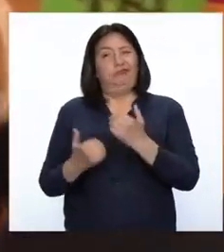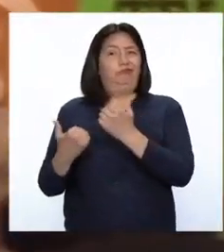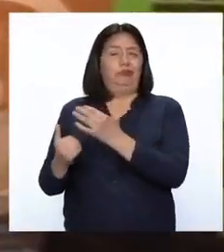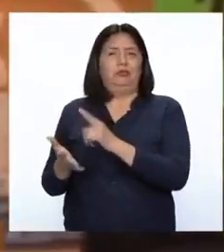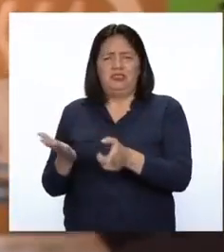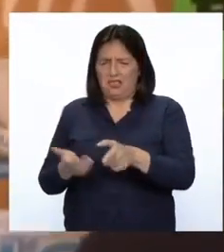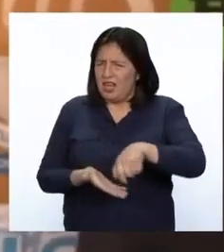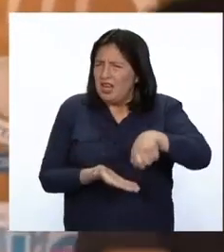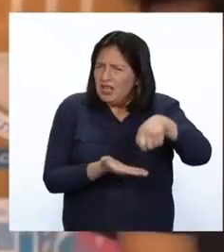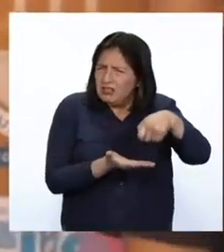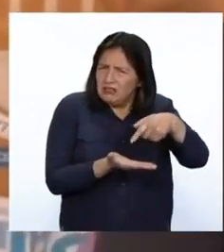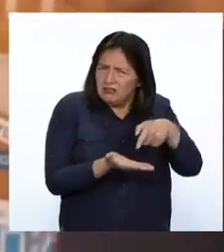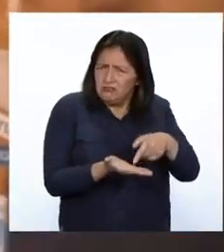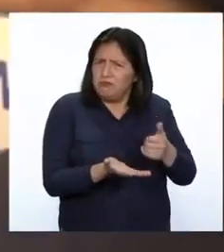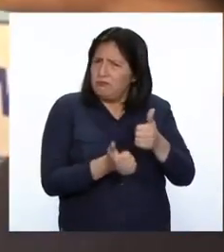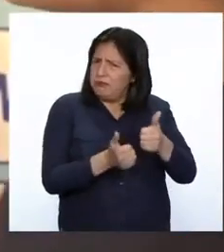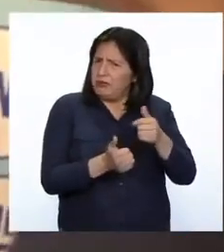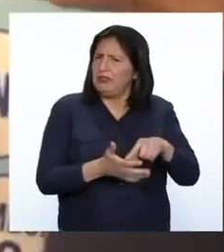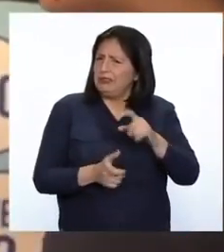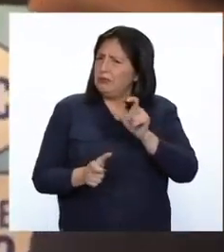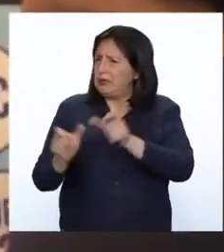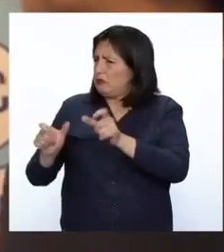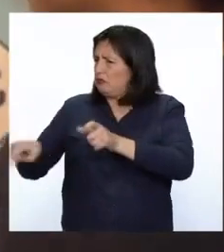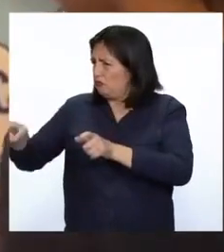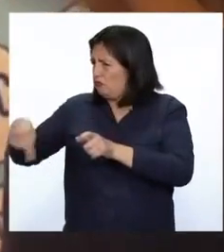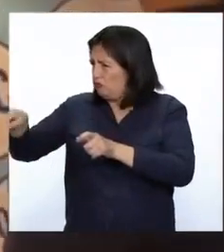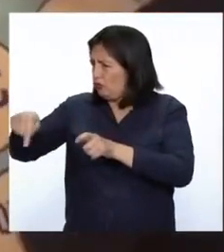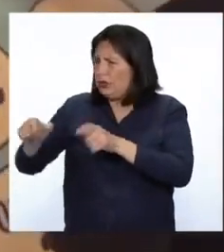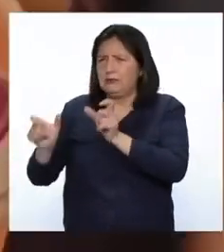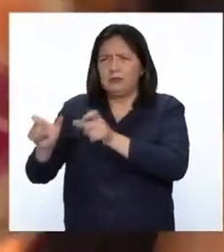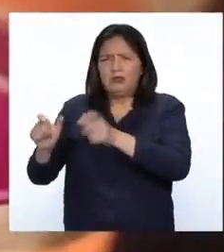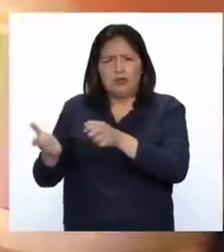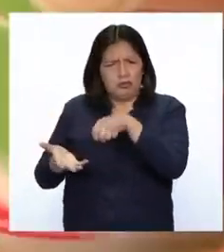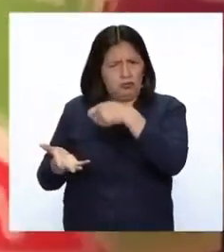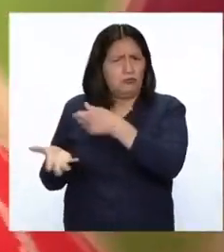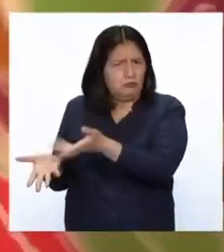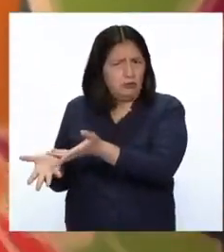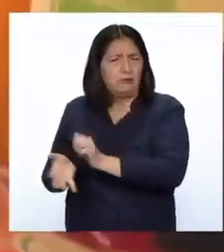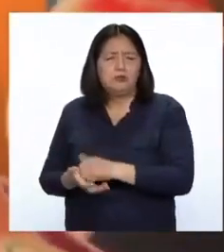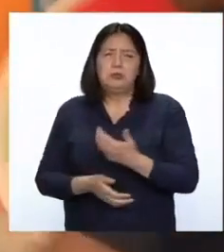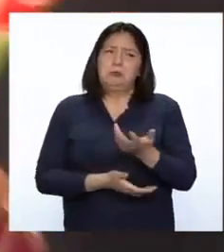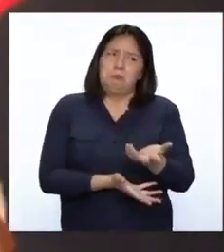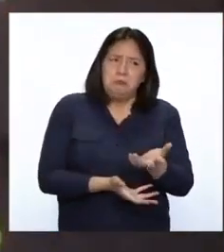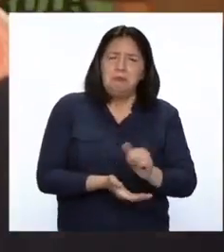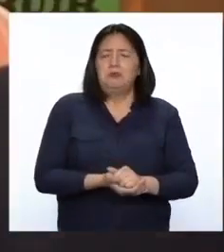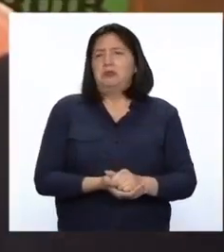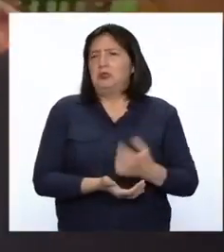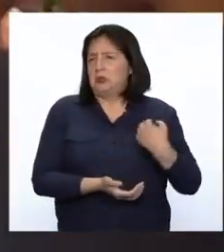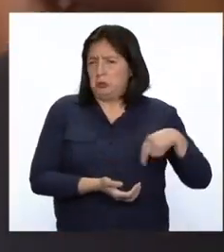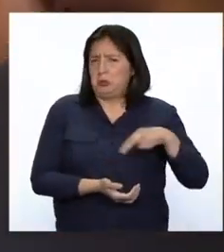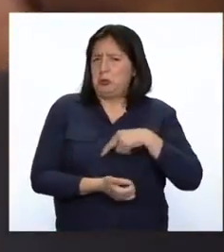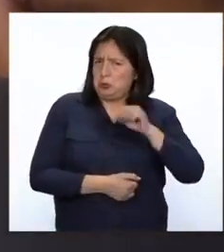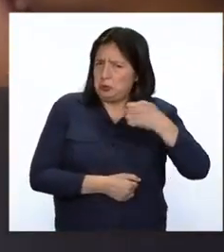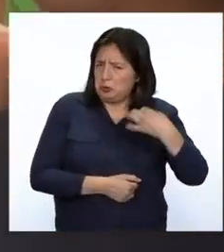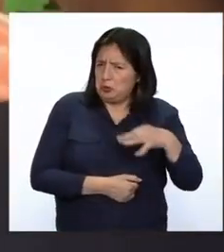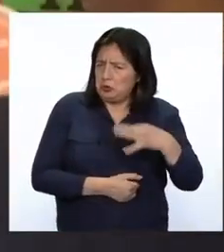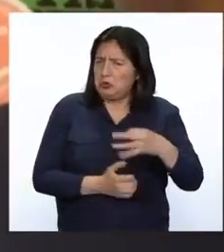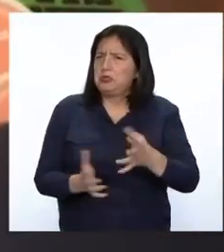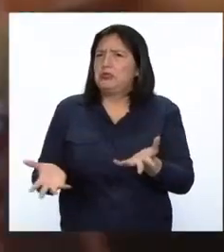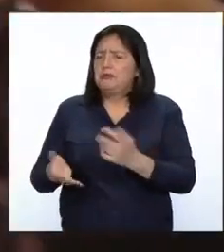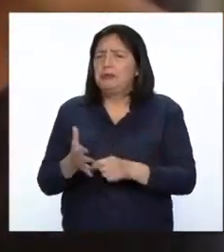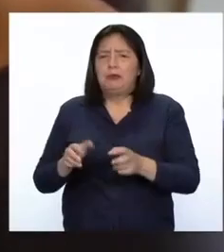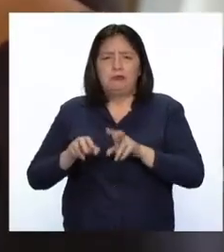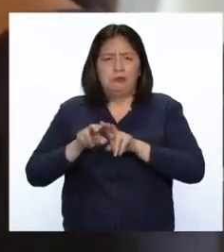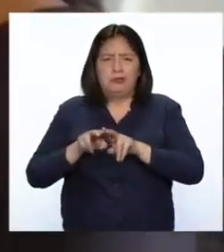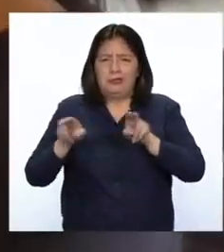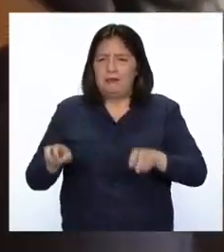La desnutrición tiene que ver en todo porque todos comemos y en una u otra manera siempre vamos a juntarnos dentro de la